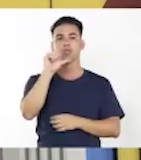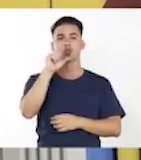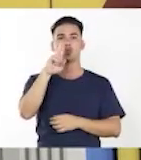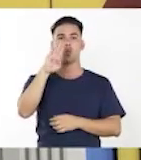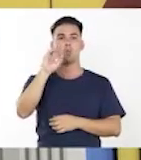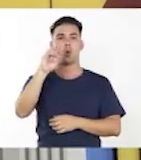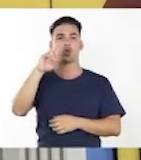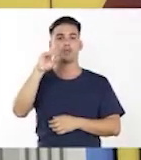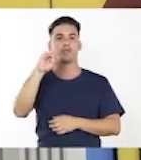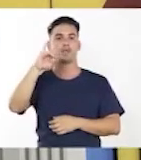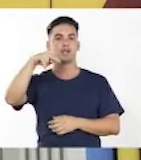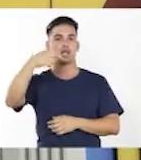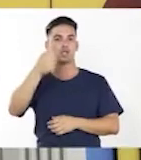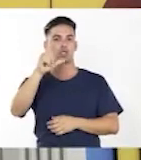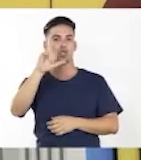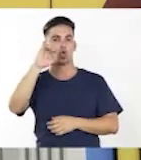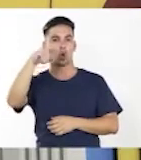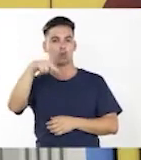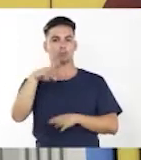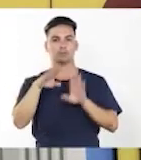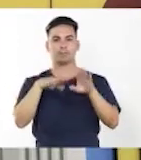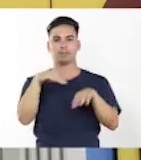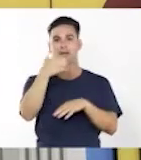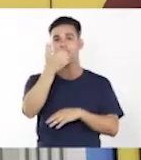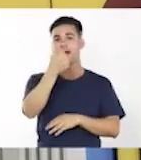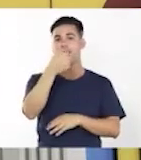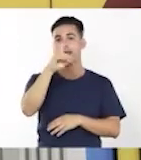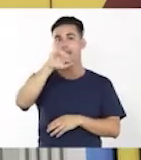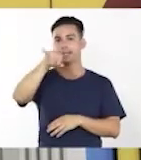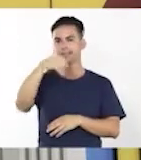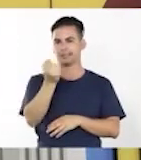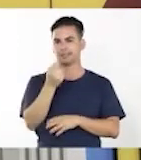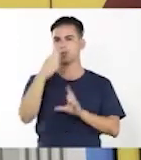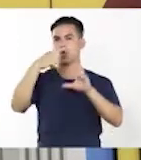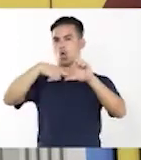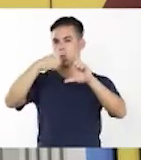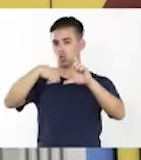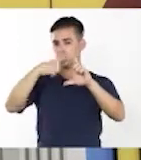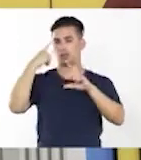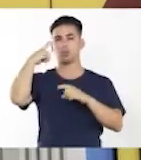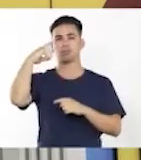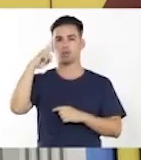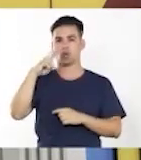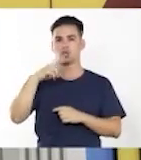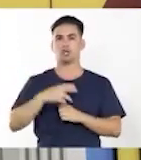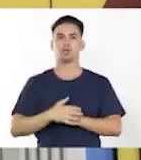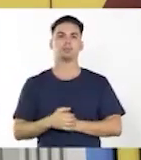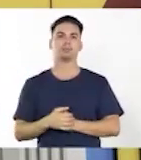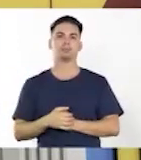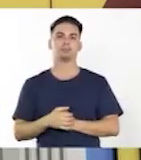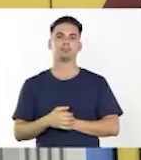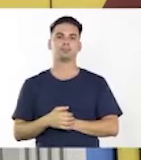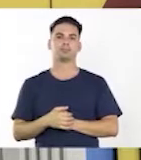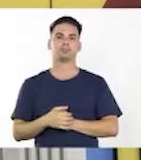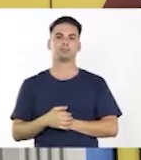adjetiva. Este contenido también lo dimos, pero voy a recordarlo para que